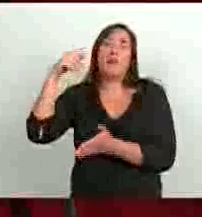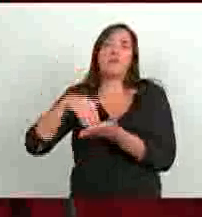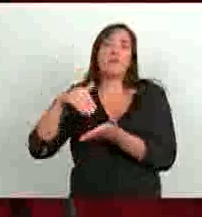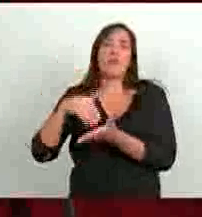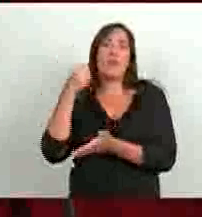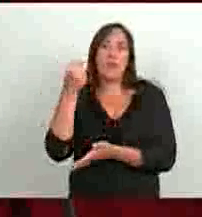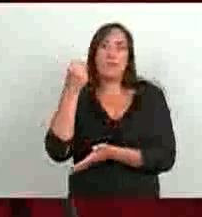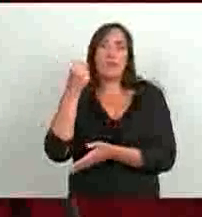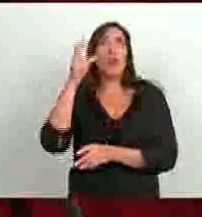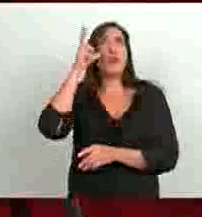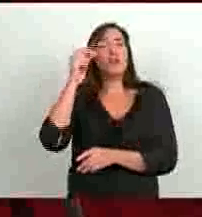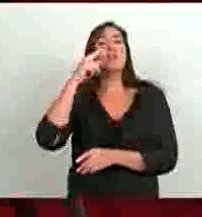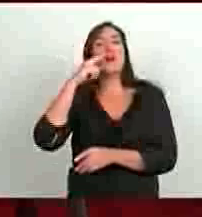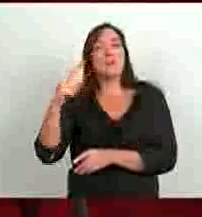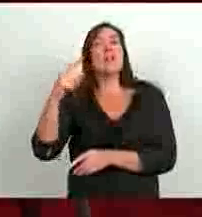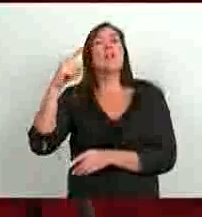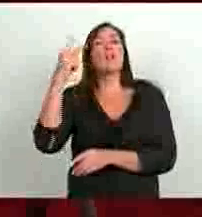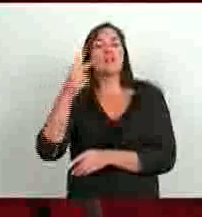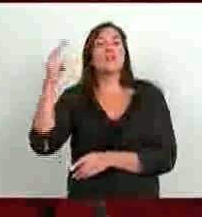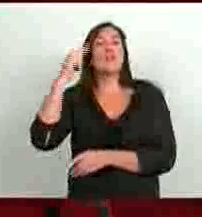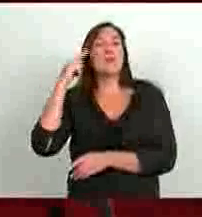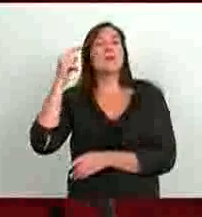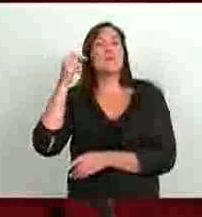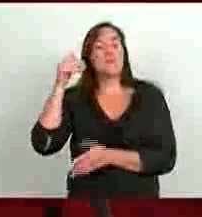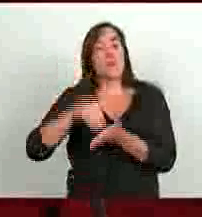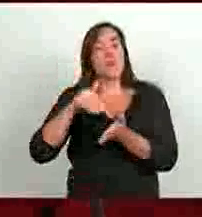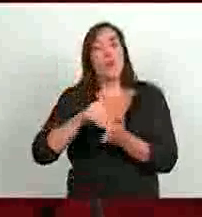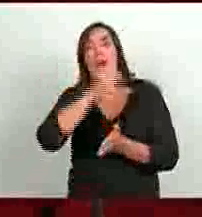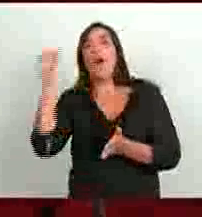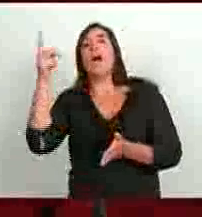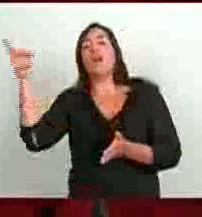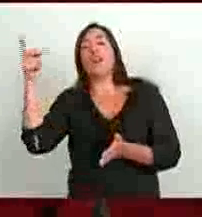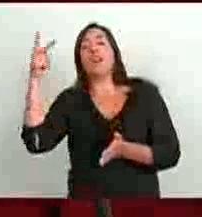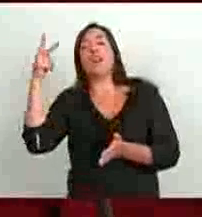pesos, de 80.209 millones a 199.000.